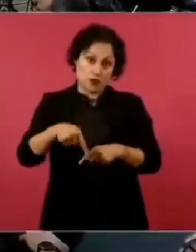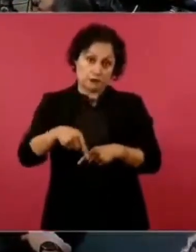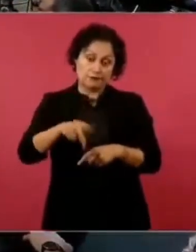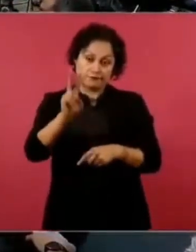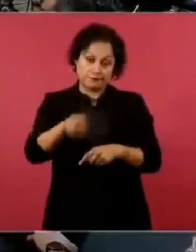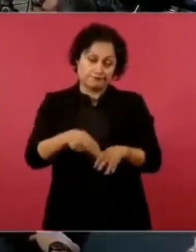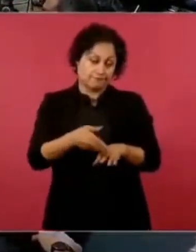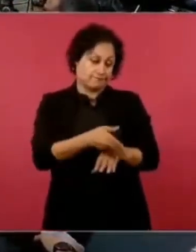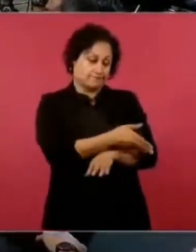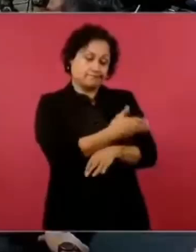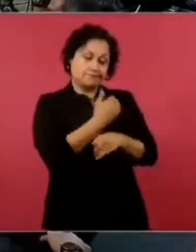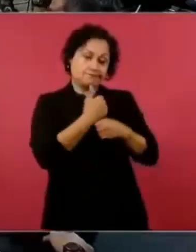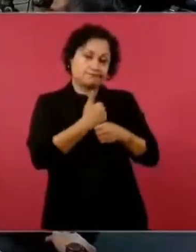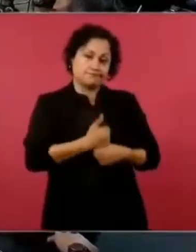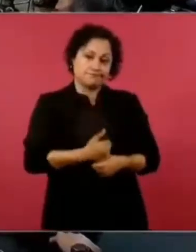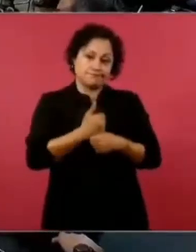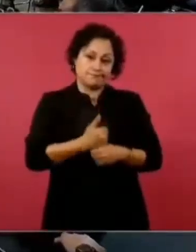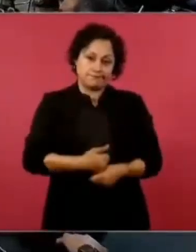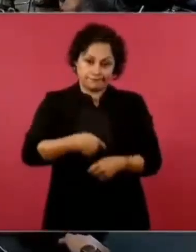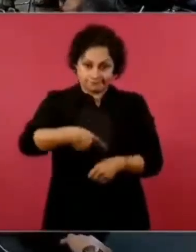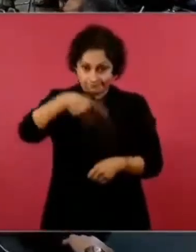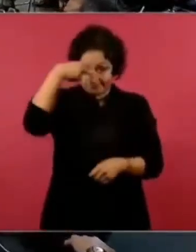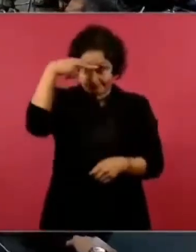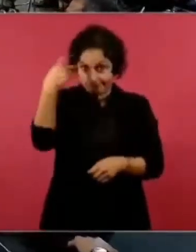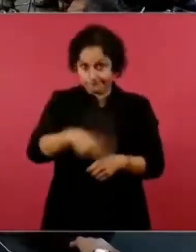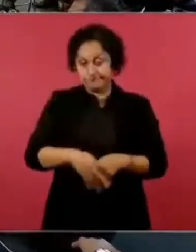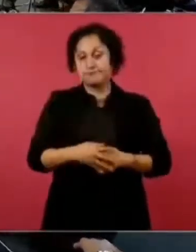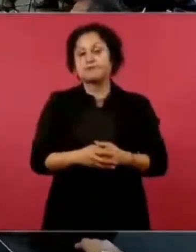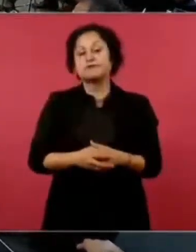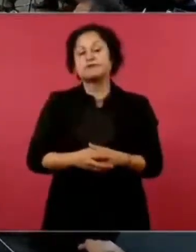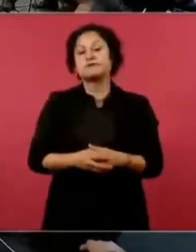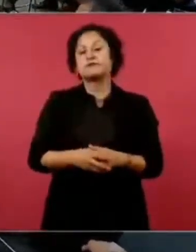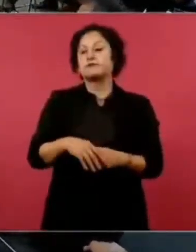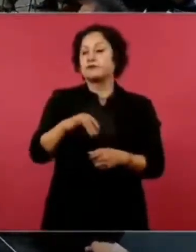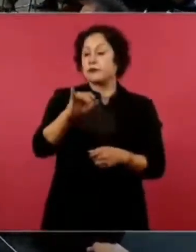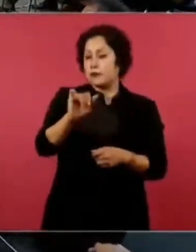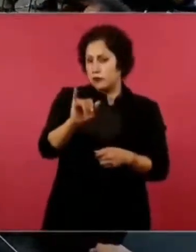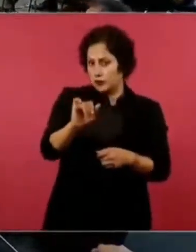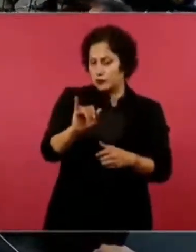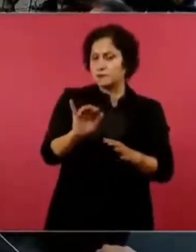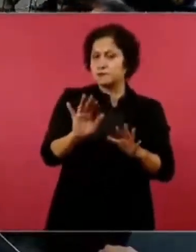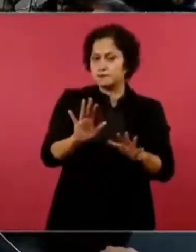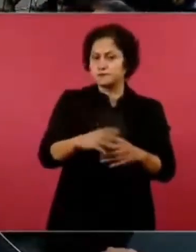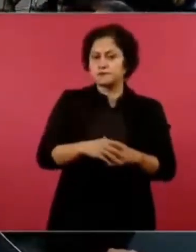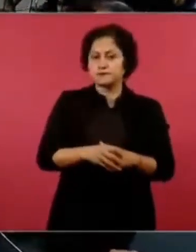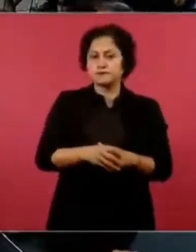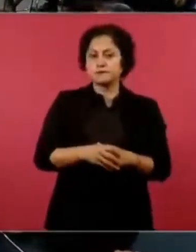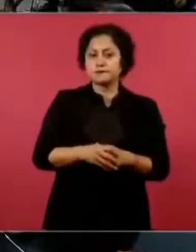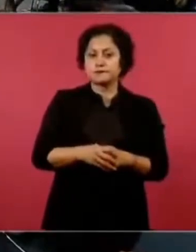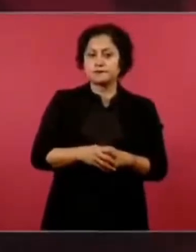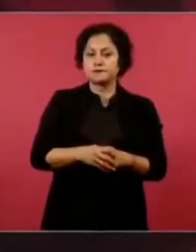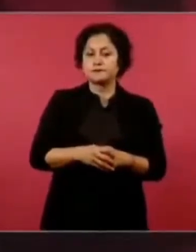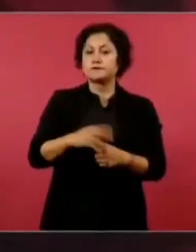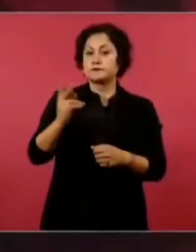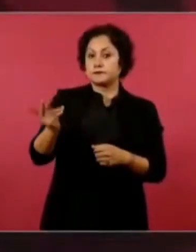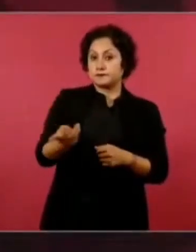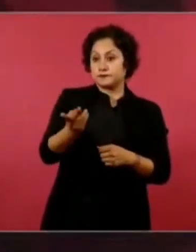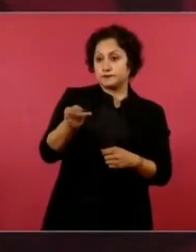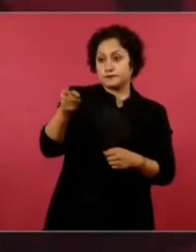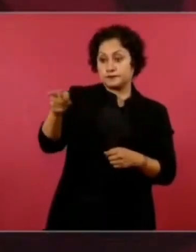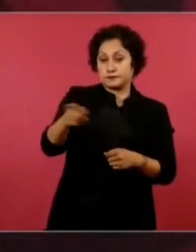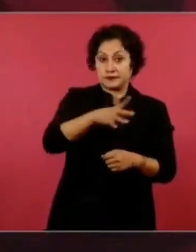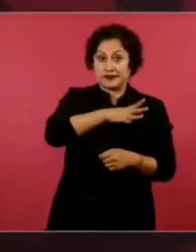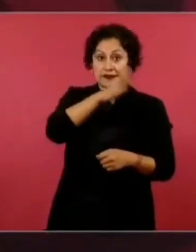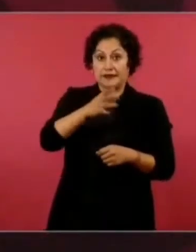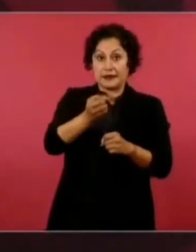del país. Sí, vamos a preguntarle al general secretario sobre este